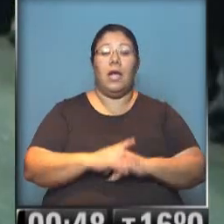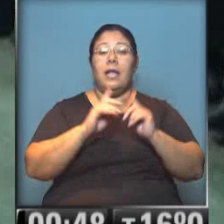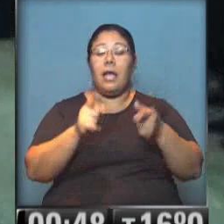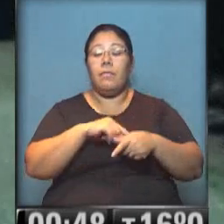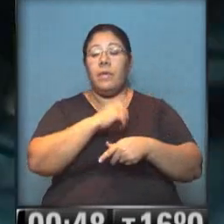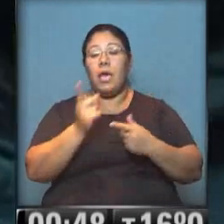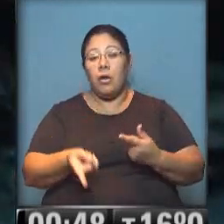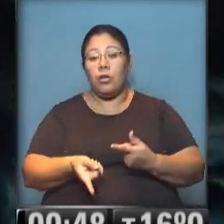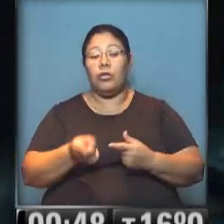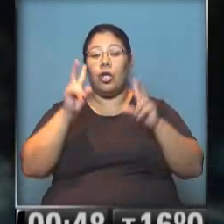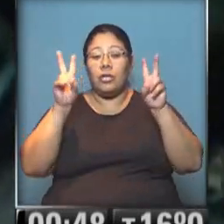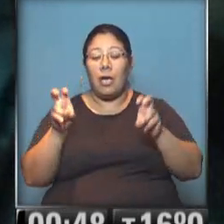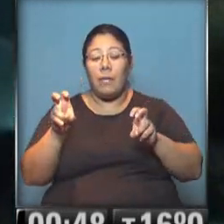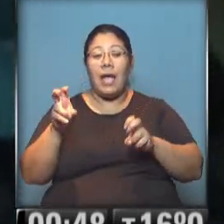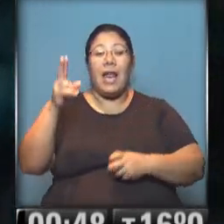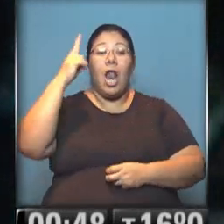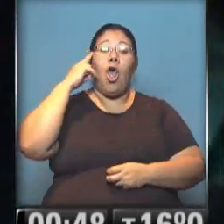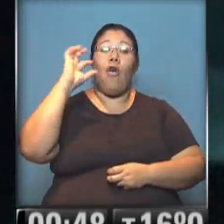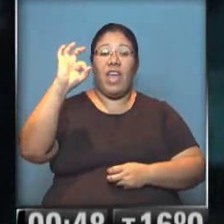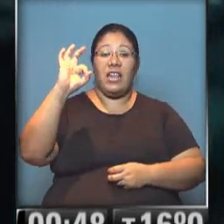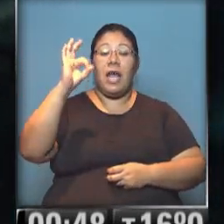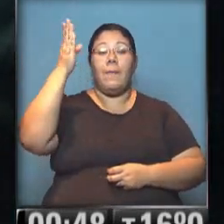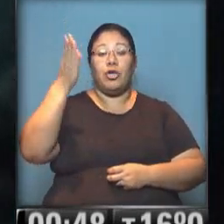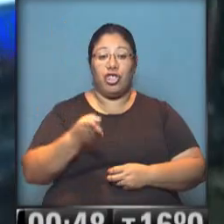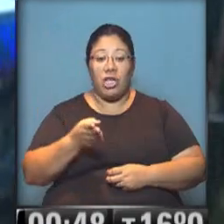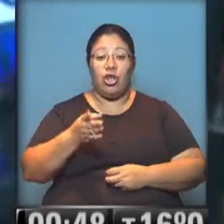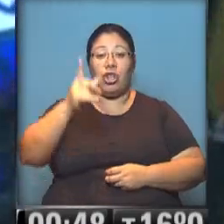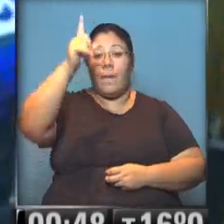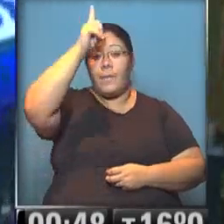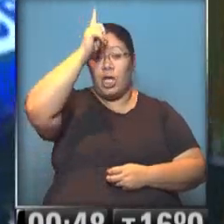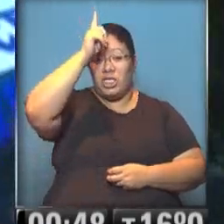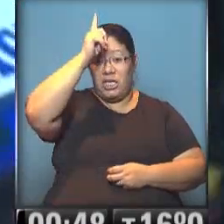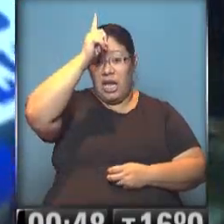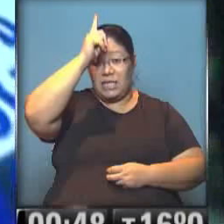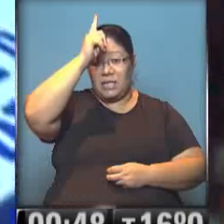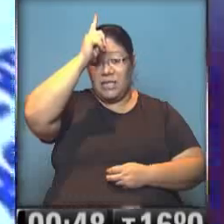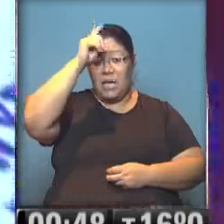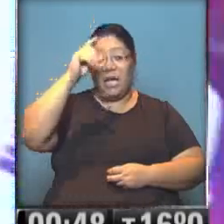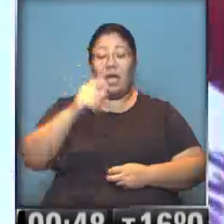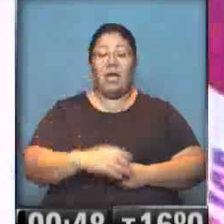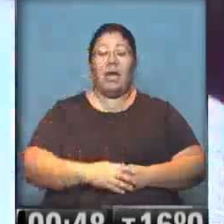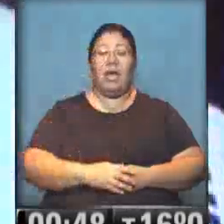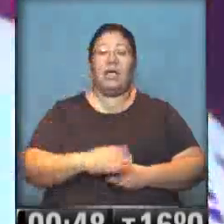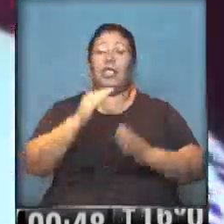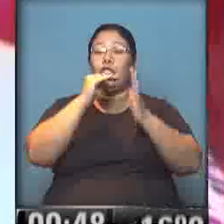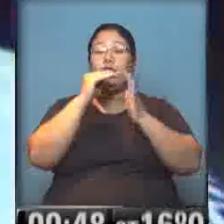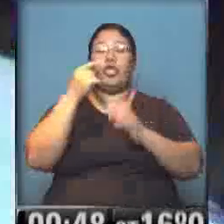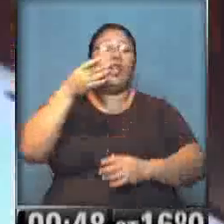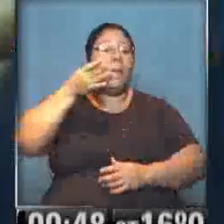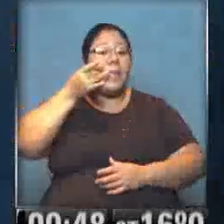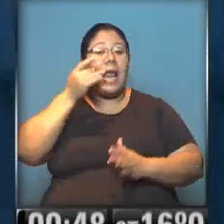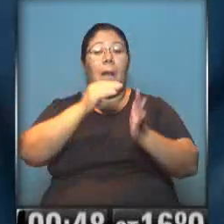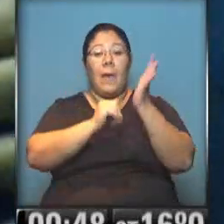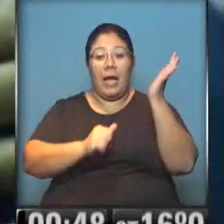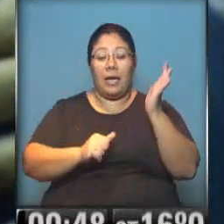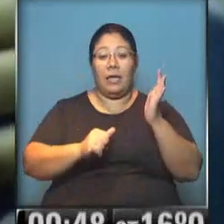de los policías de Estados Unidos son blancos. En general, los policías de Estados Unidos. En la situación de Ferguson, donde murió